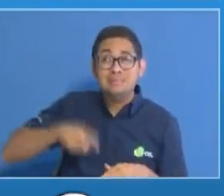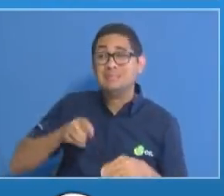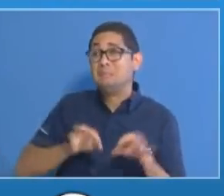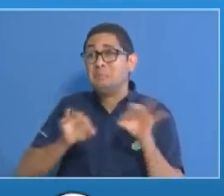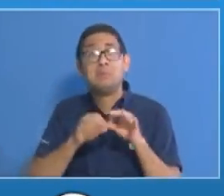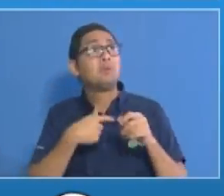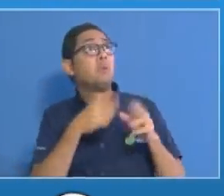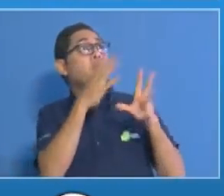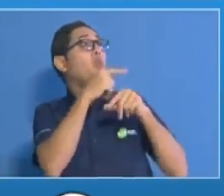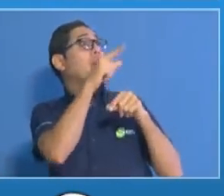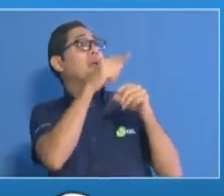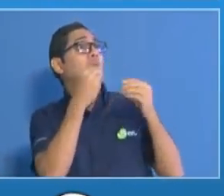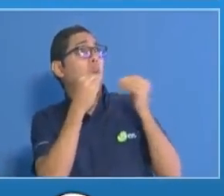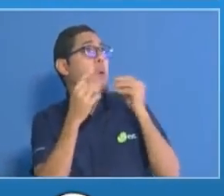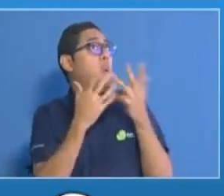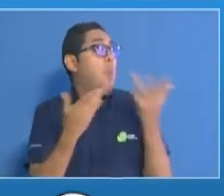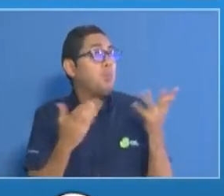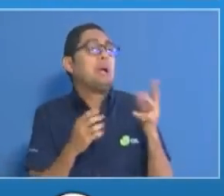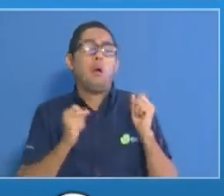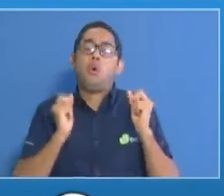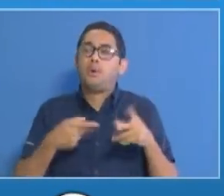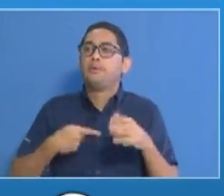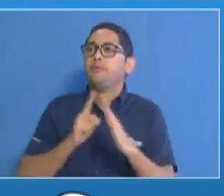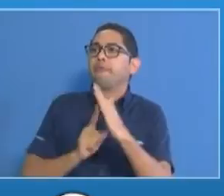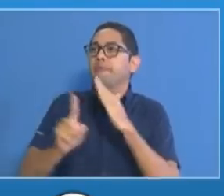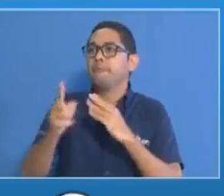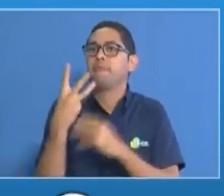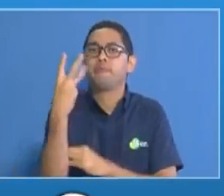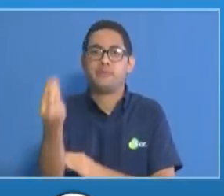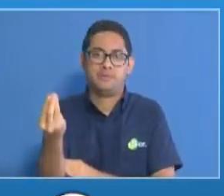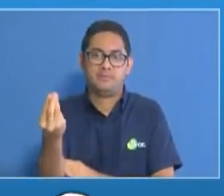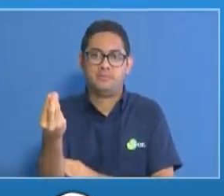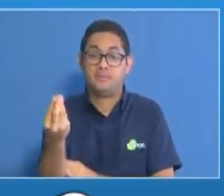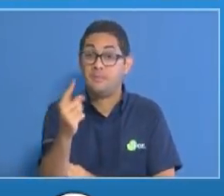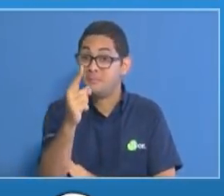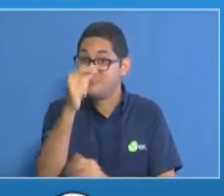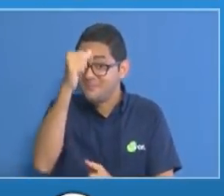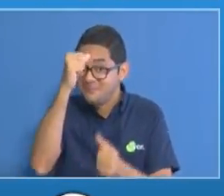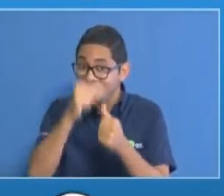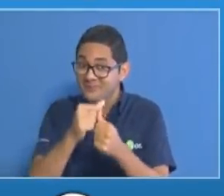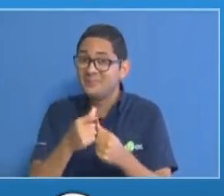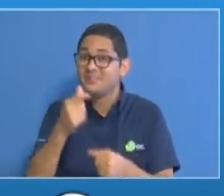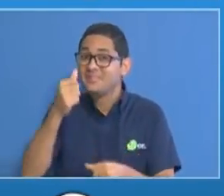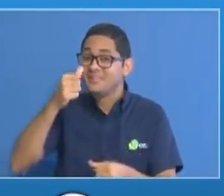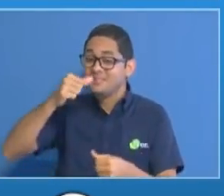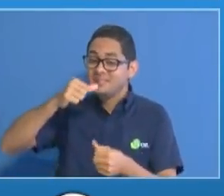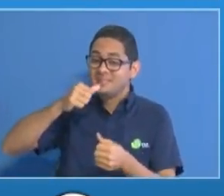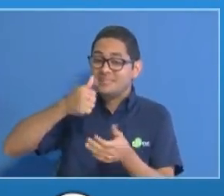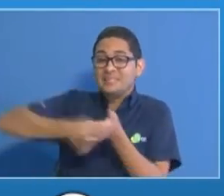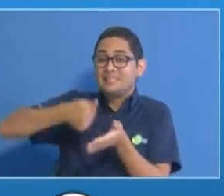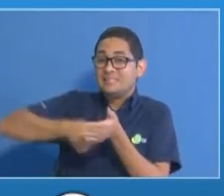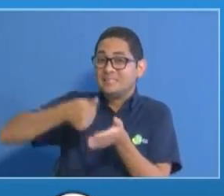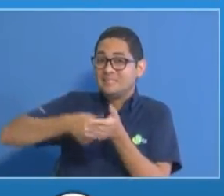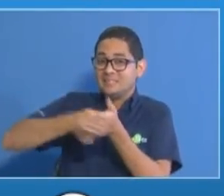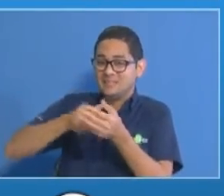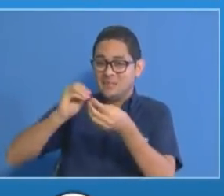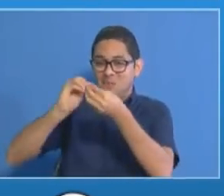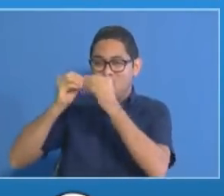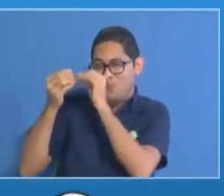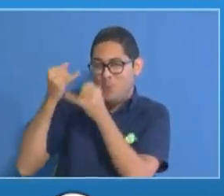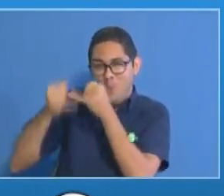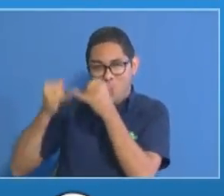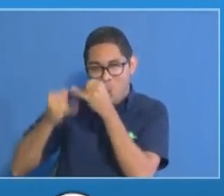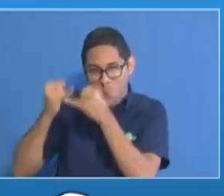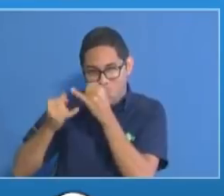su casa la guía de salida siguen siendo el último número de su cédula o